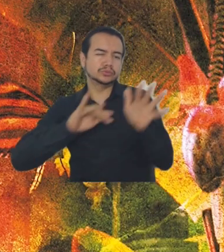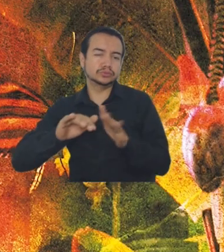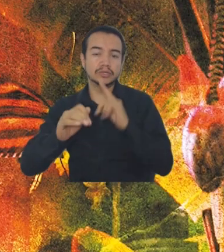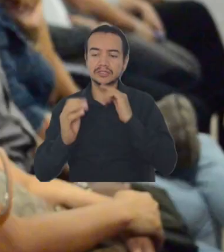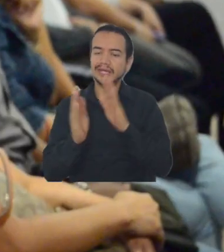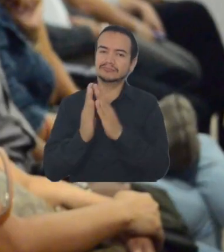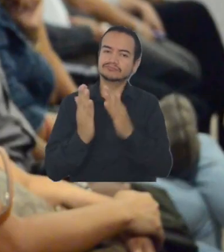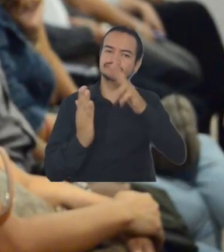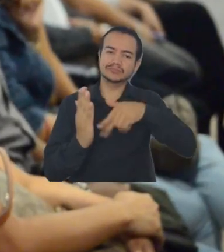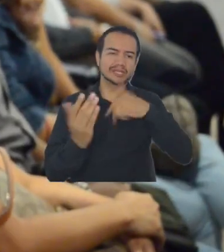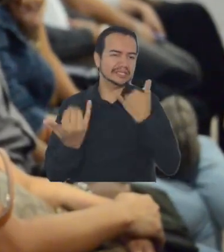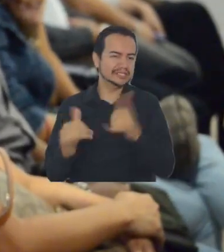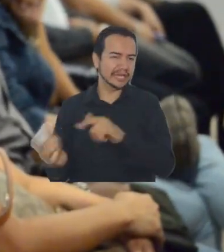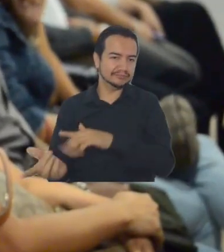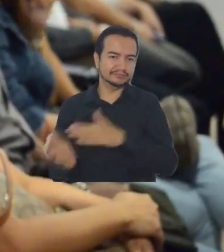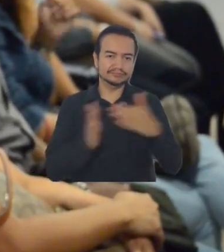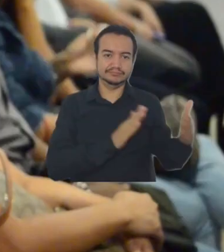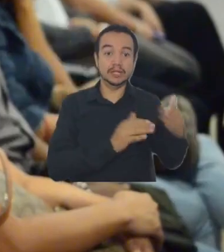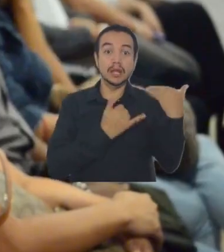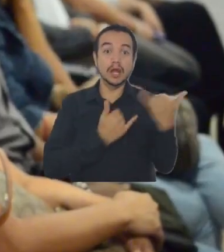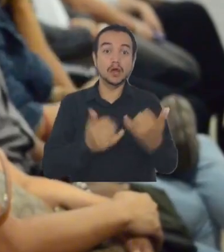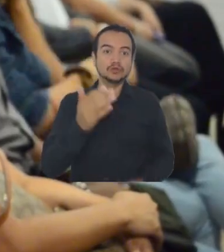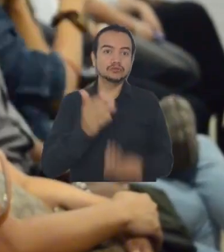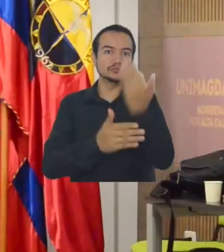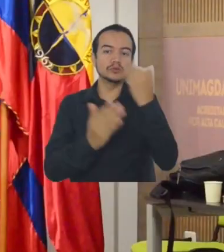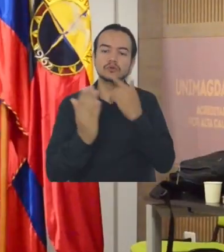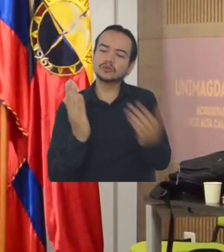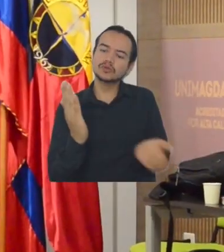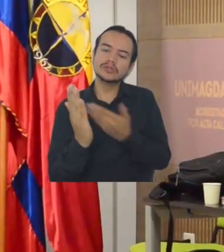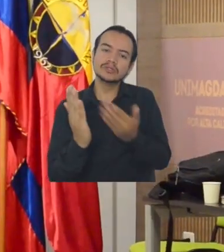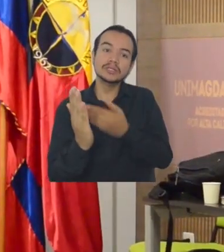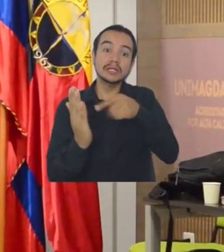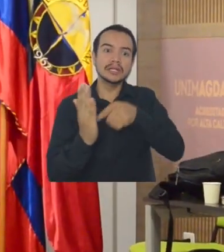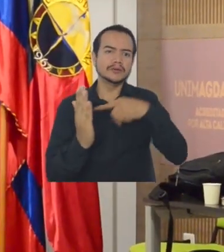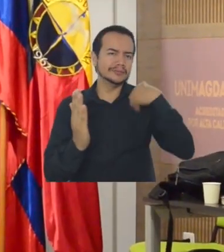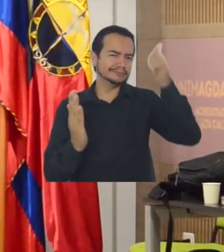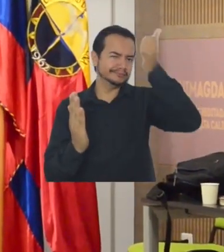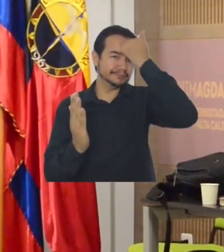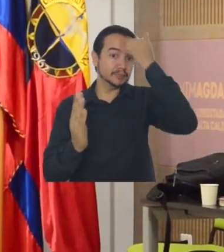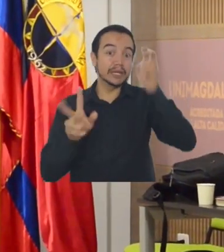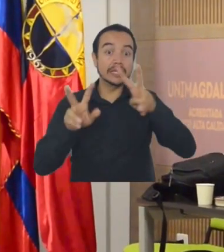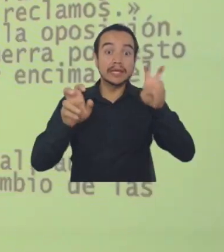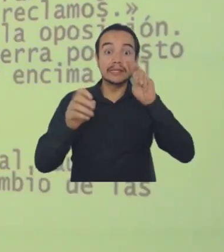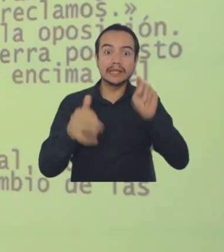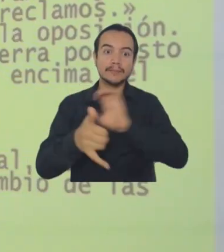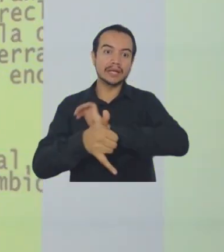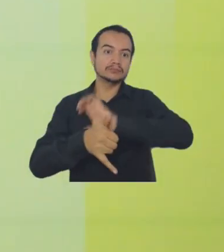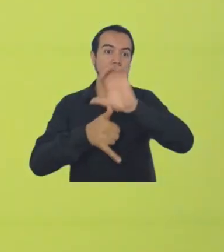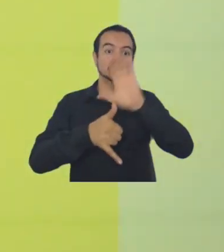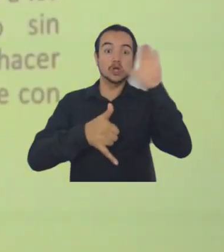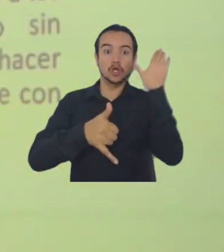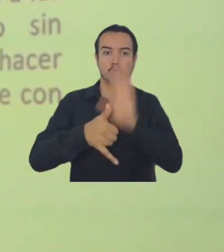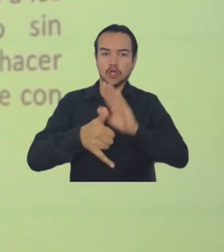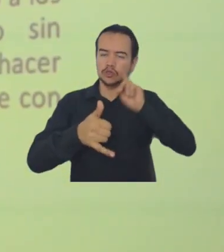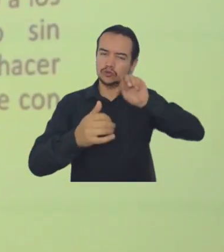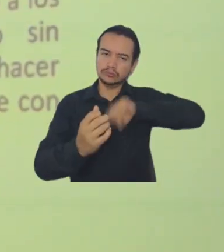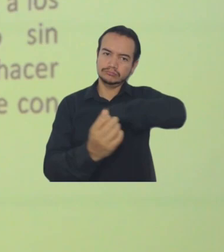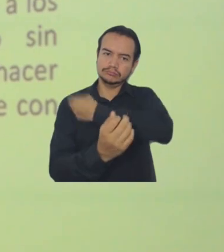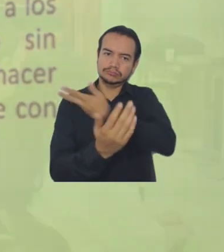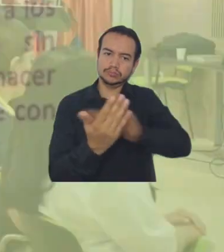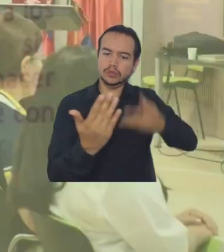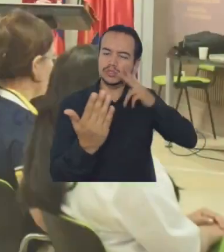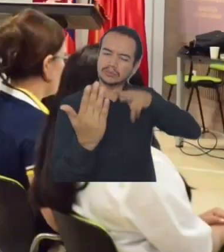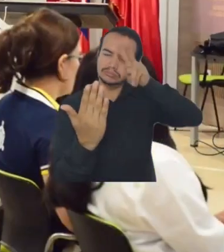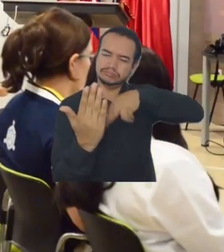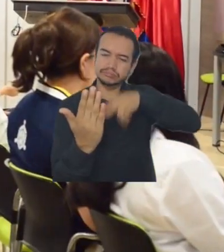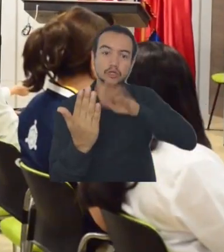Cumbre, con dos presentaciones, Geopoéticas del Caribe, Lecturas Plurilingües de Cien Años de Soledad, y la